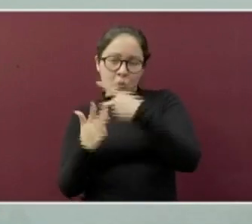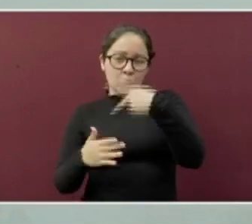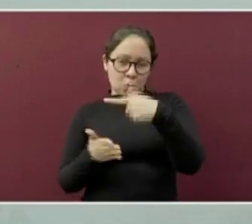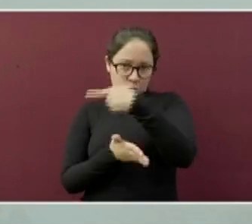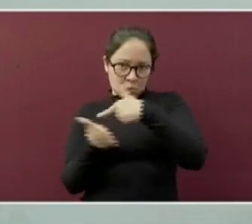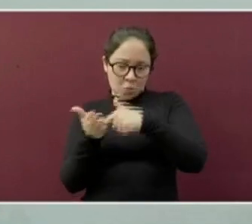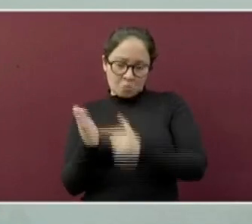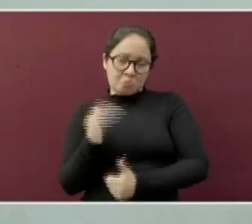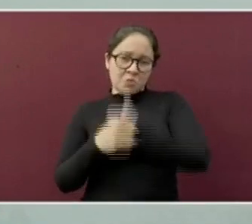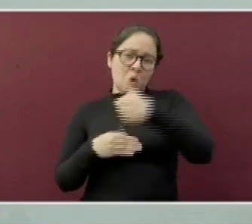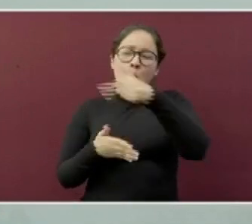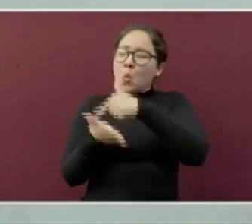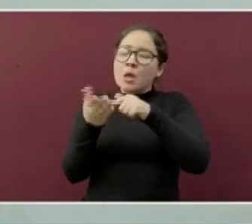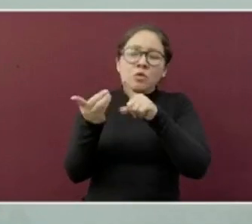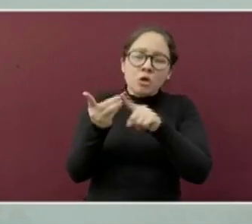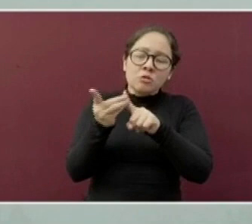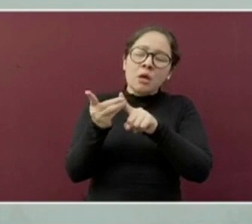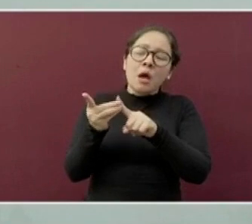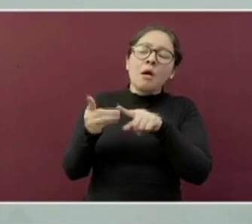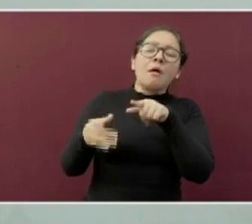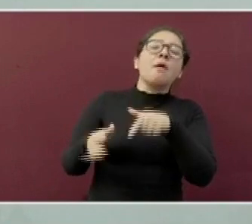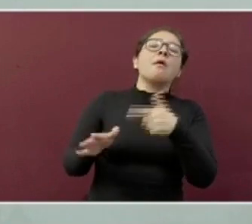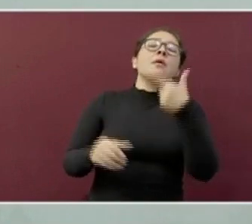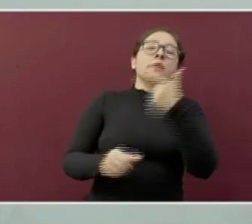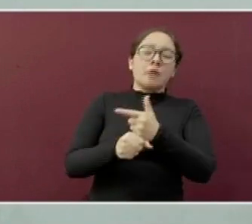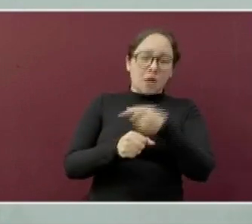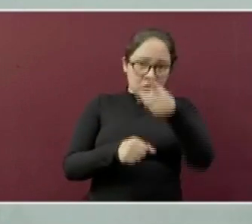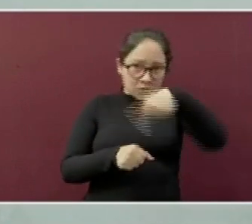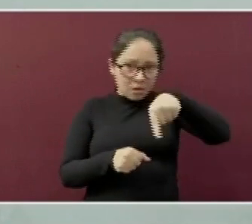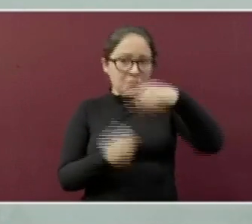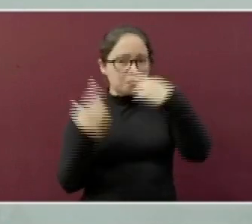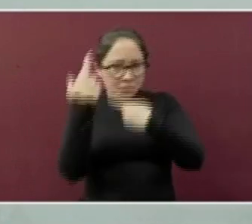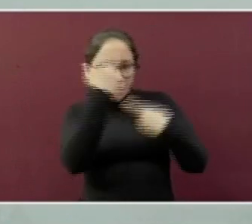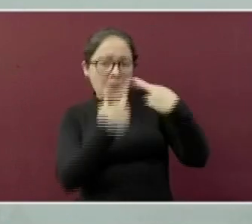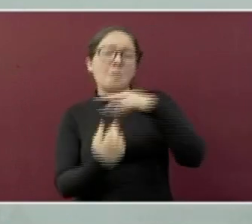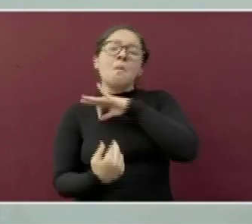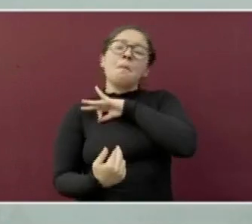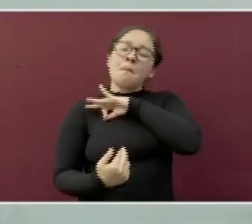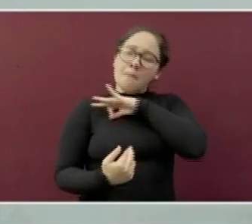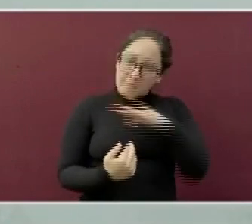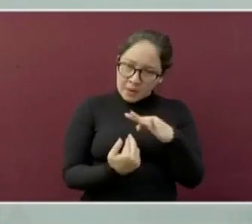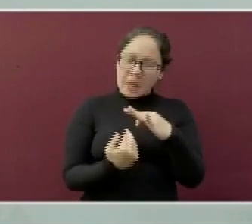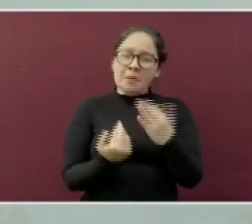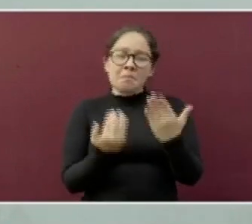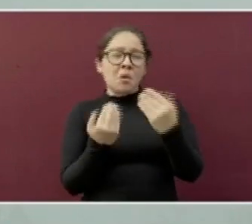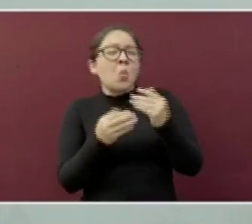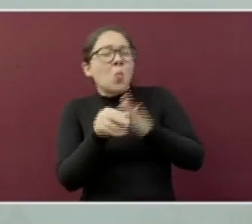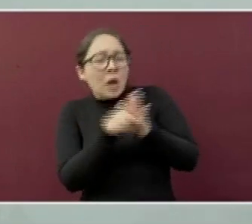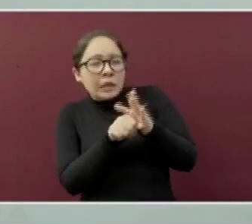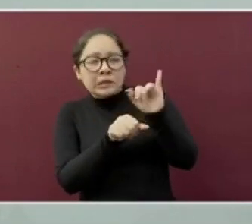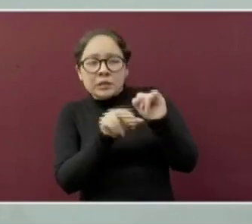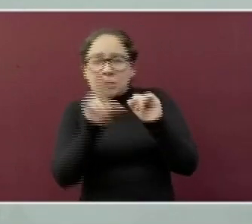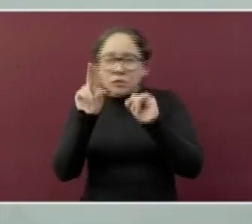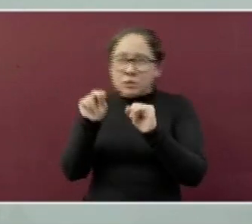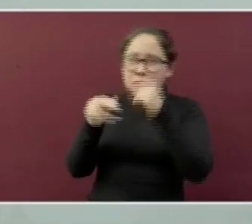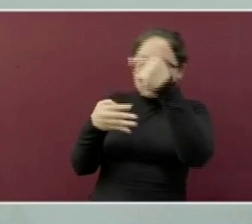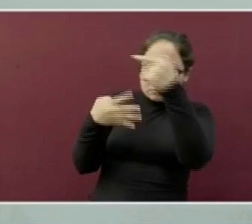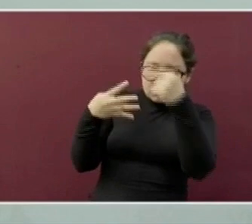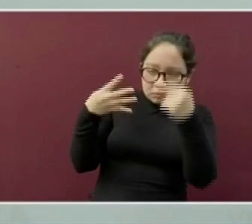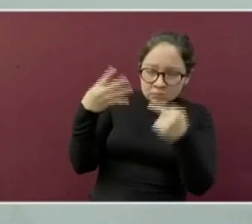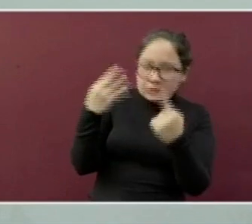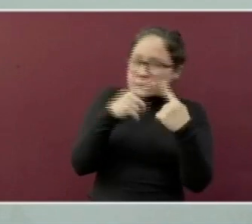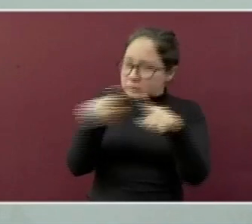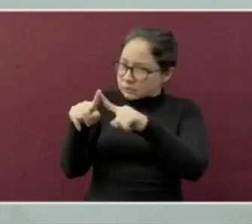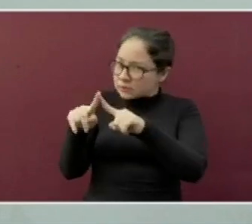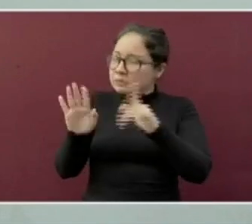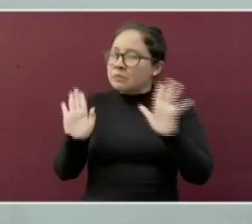y localidad, para que ustedes puedan consultar qué establecimientos cumplen